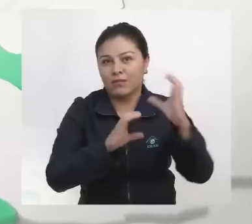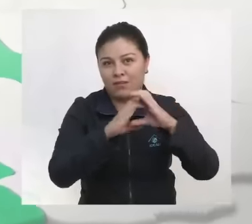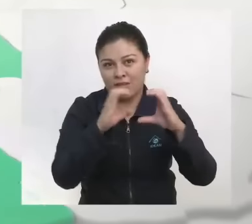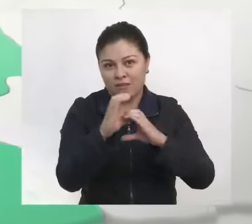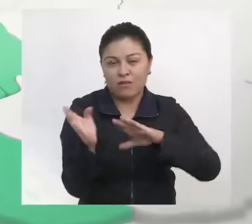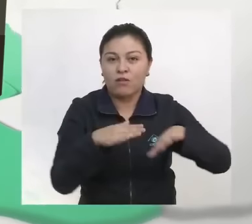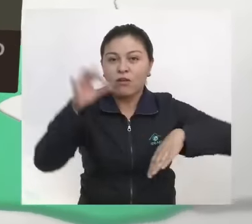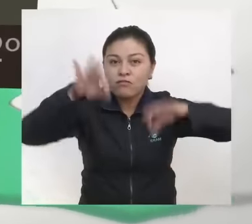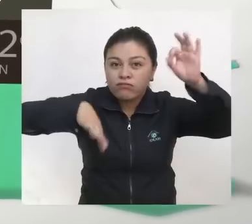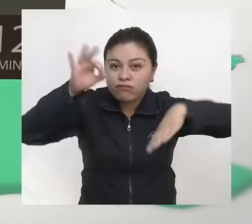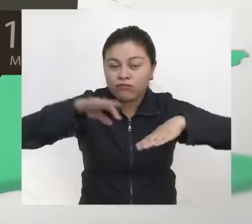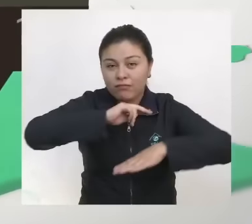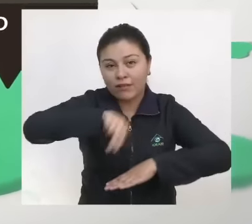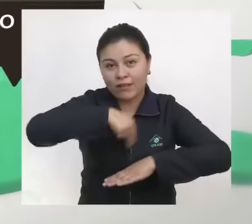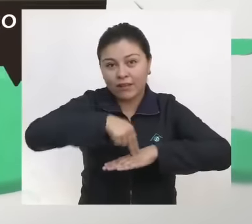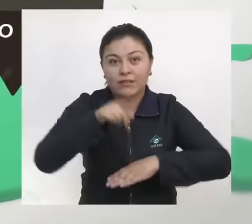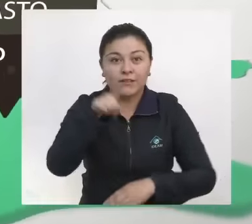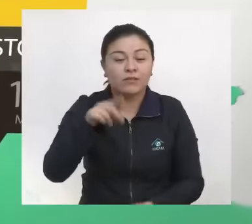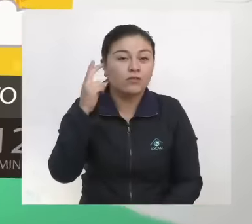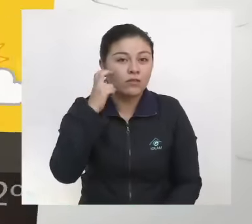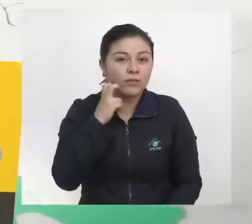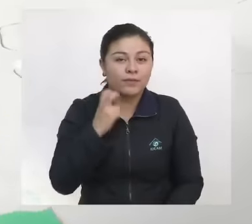Lloviznas hacia el norte de Nariño y Chocó.